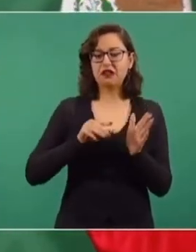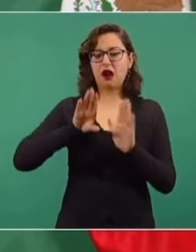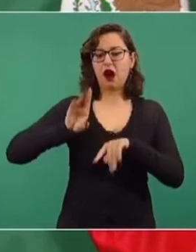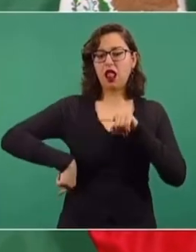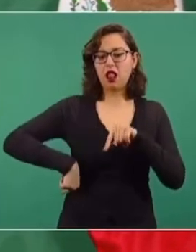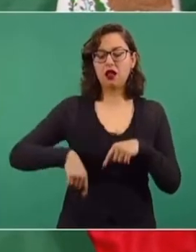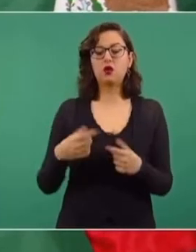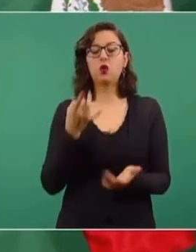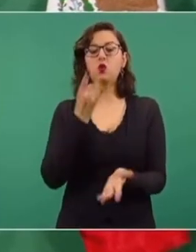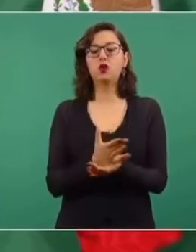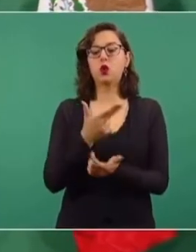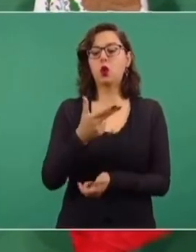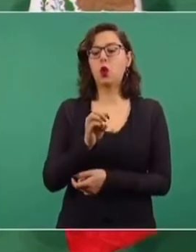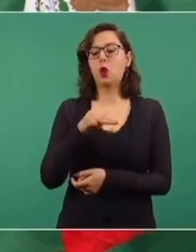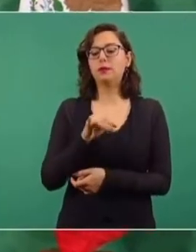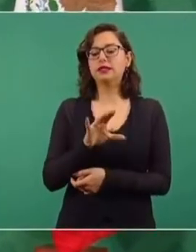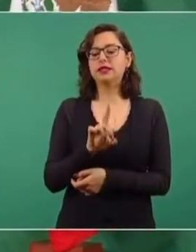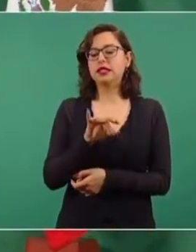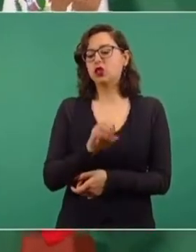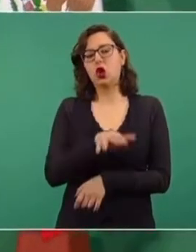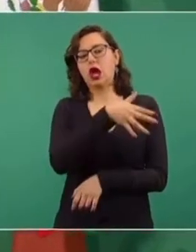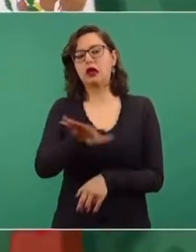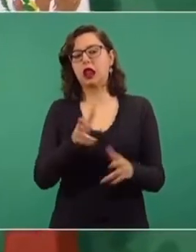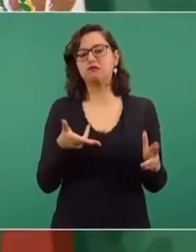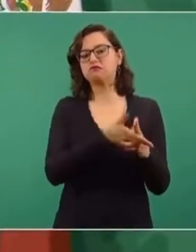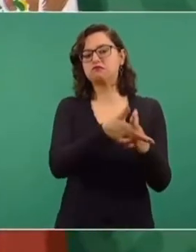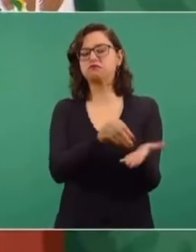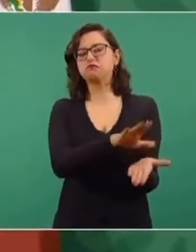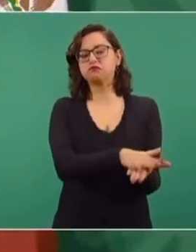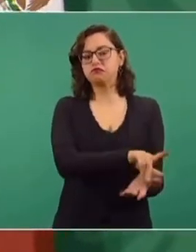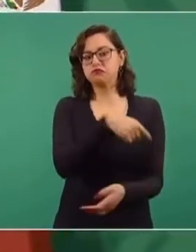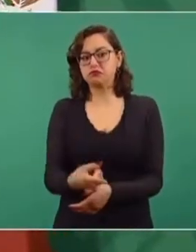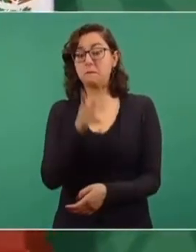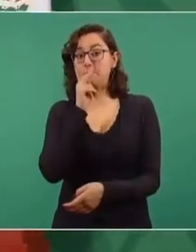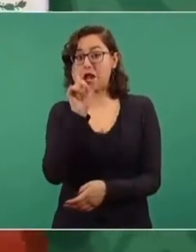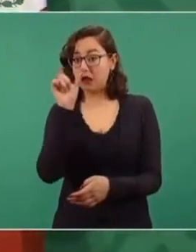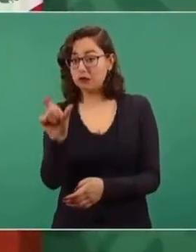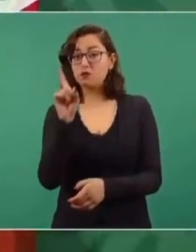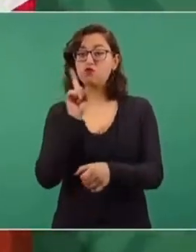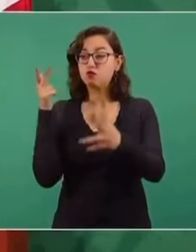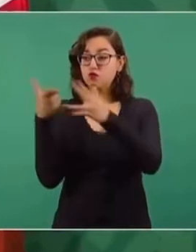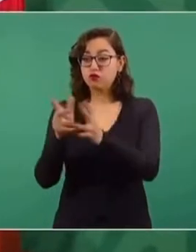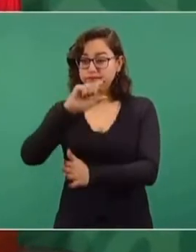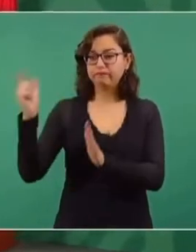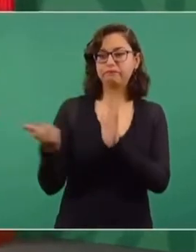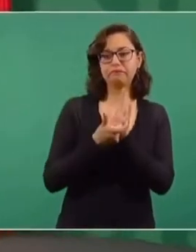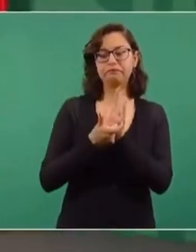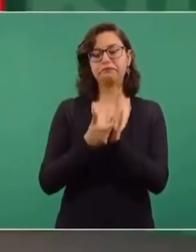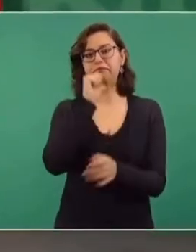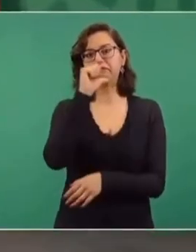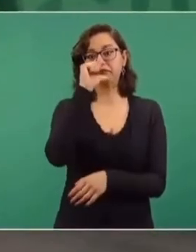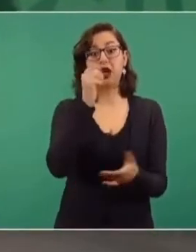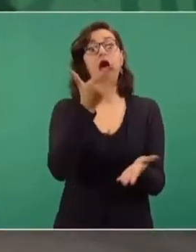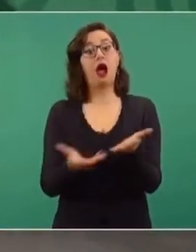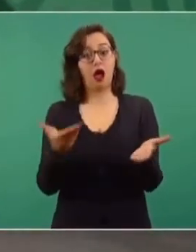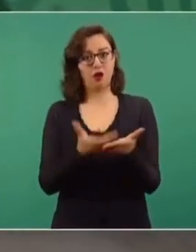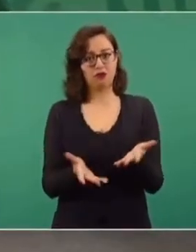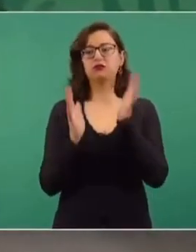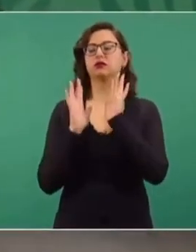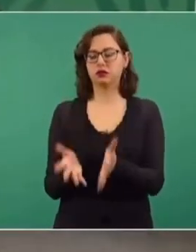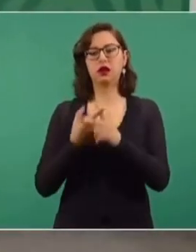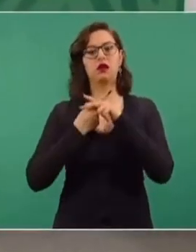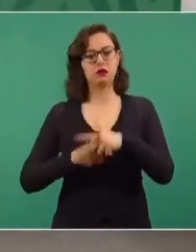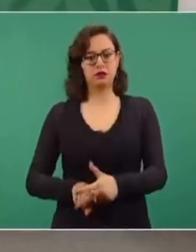muertes, fallecimientos de mujeres, ahora no, entonces por eso se registra